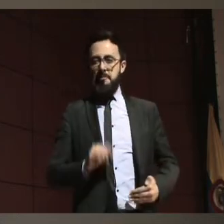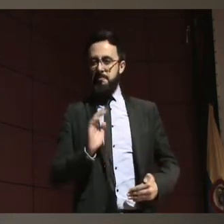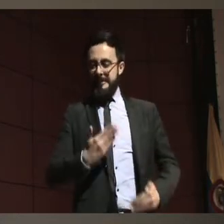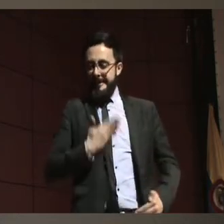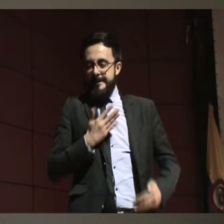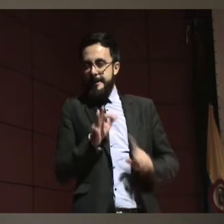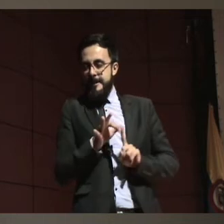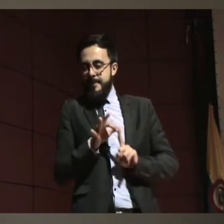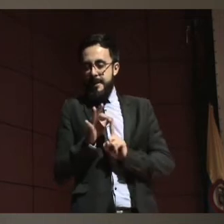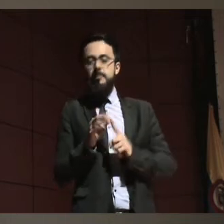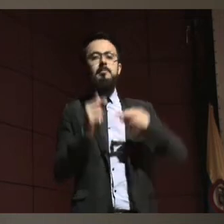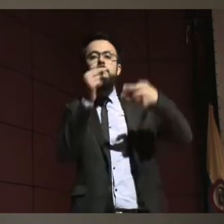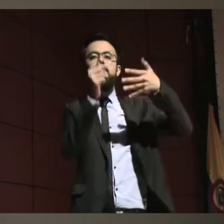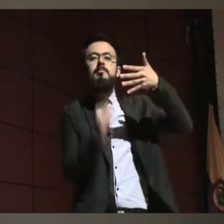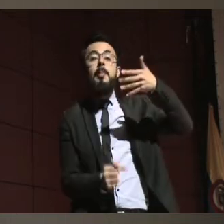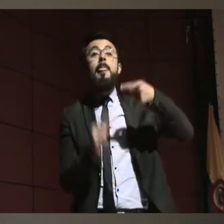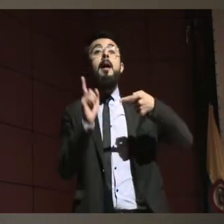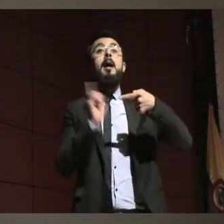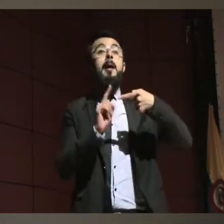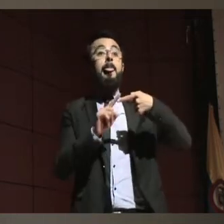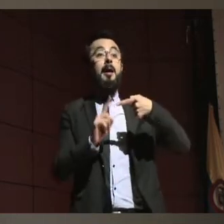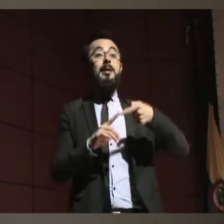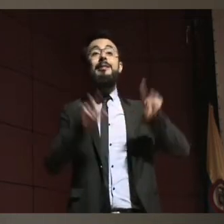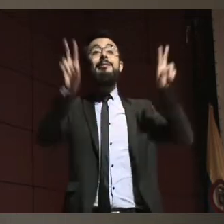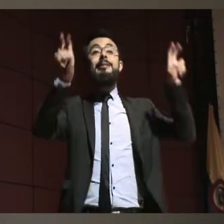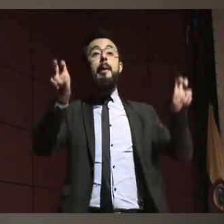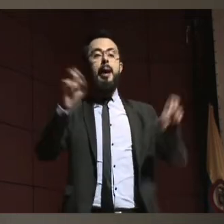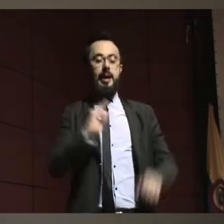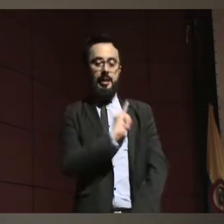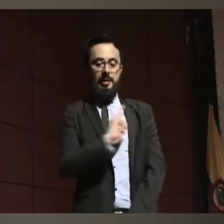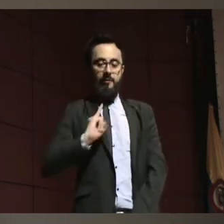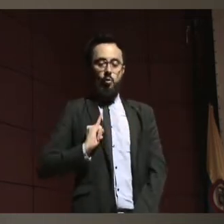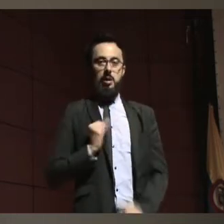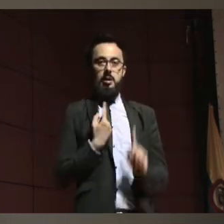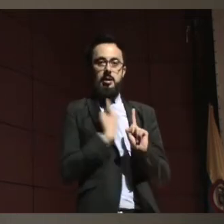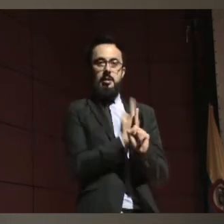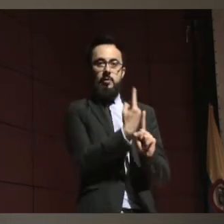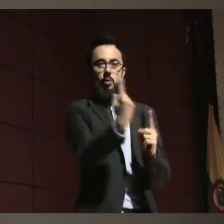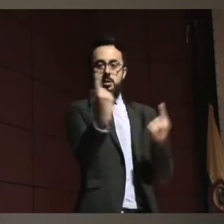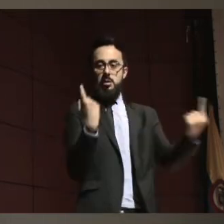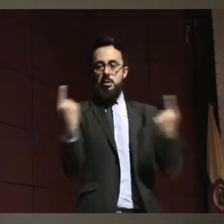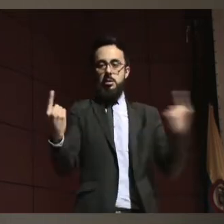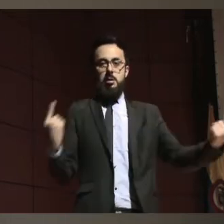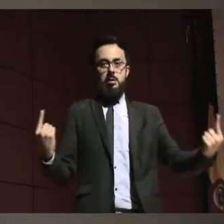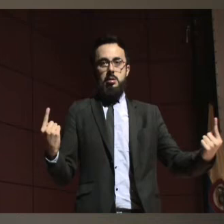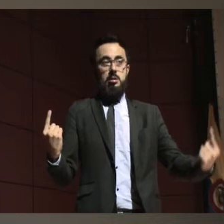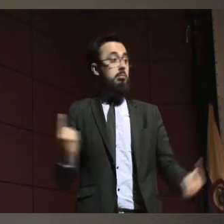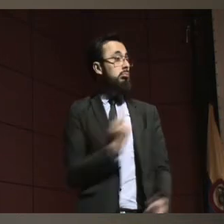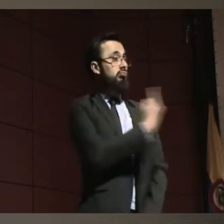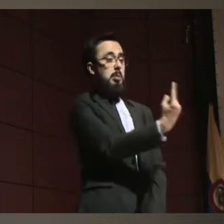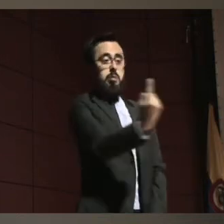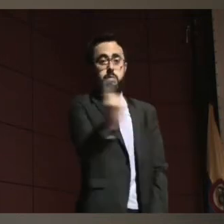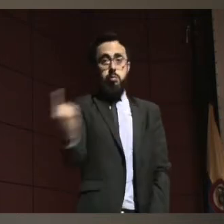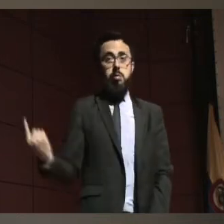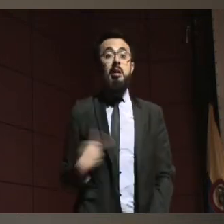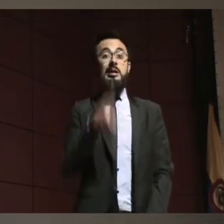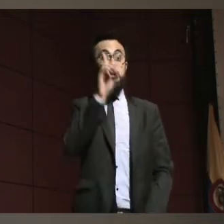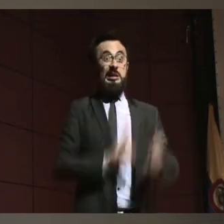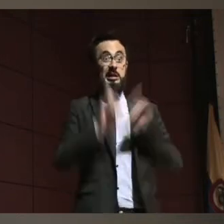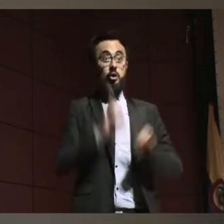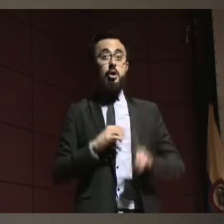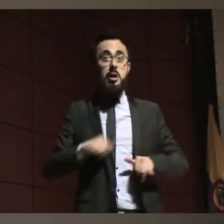que esto es un tema individual, es un tema de cada persona. Todos tomamos decisiones diferentes